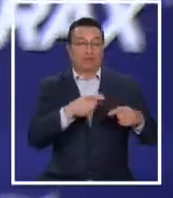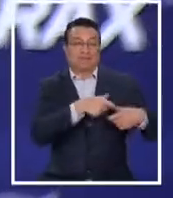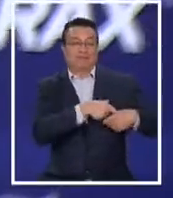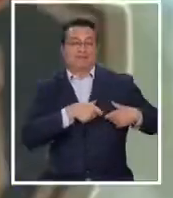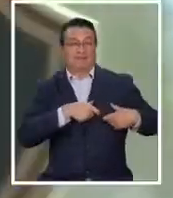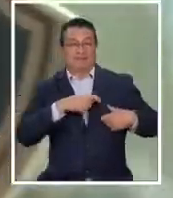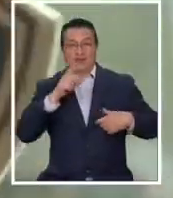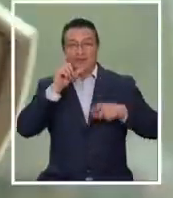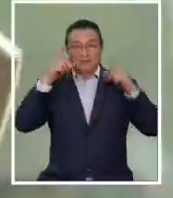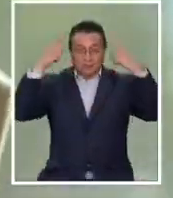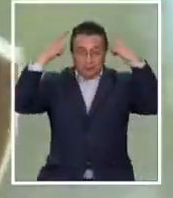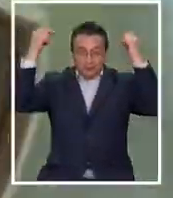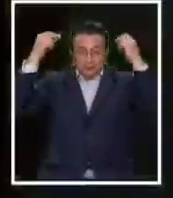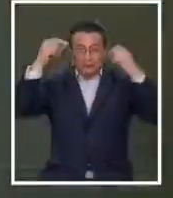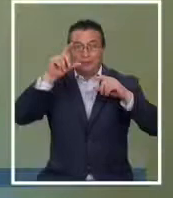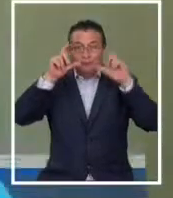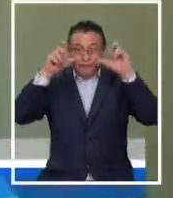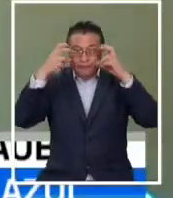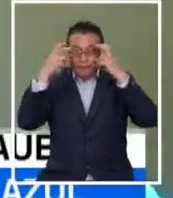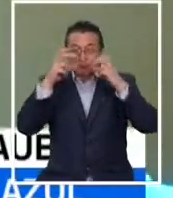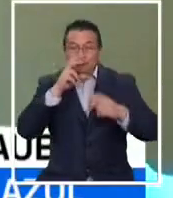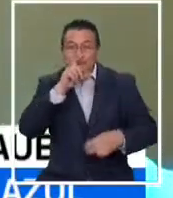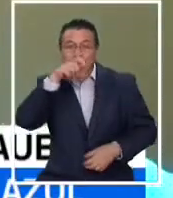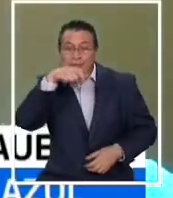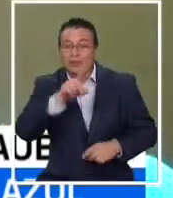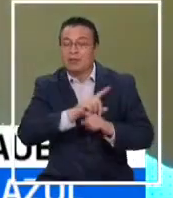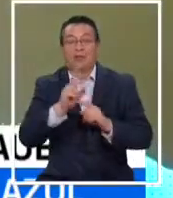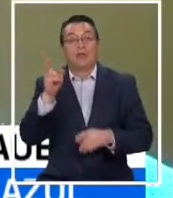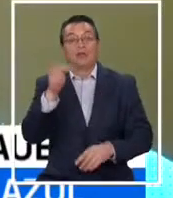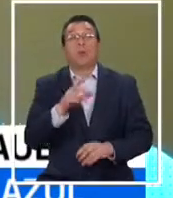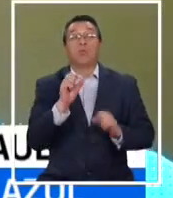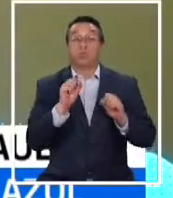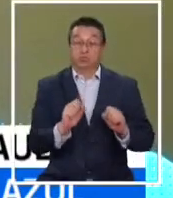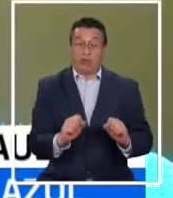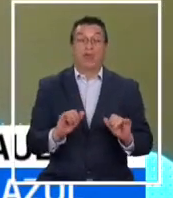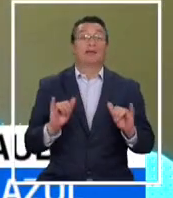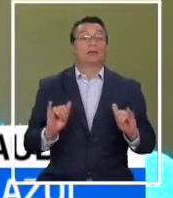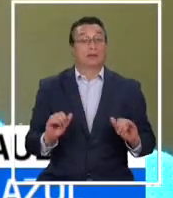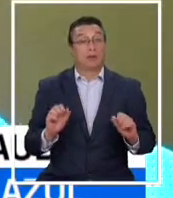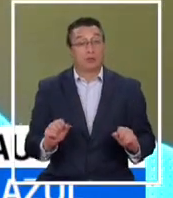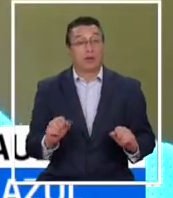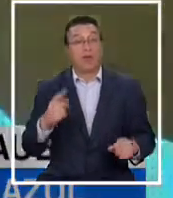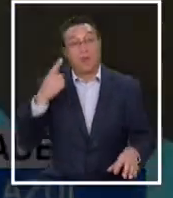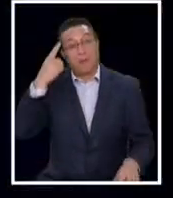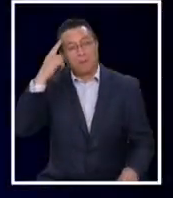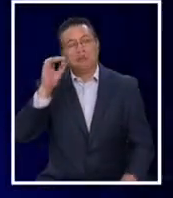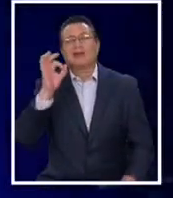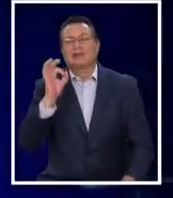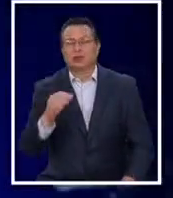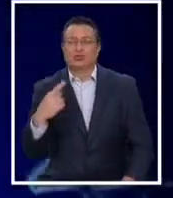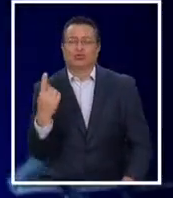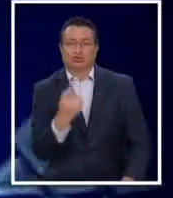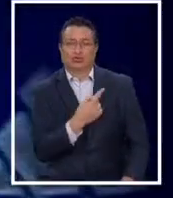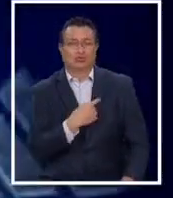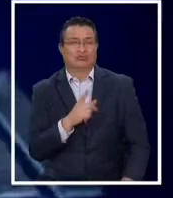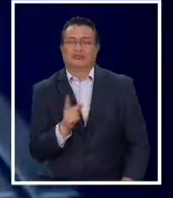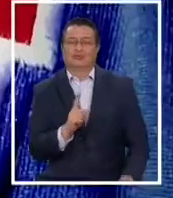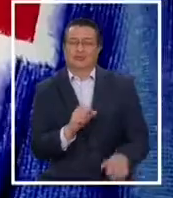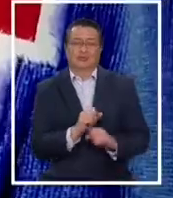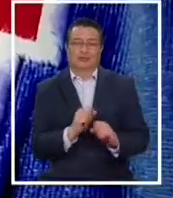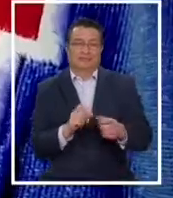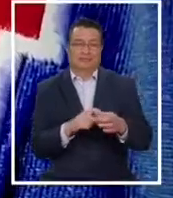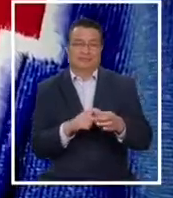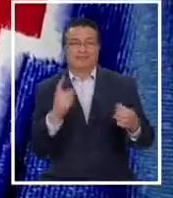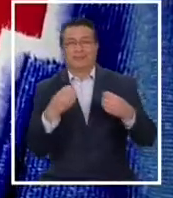símbolo y el escudo. No quizás esa posibilidad en forma teórica, pero estamos convencidos que no vamos a llegar ni cerca de eso.